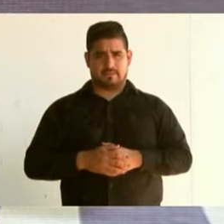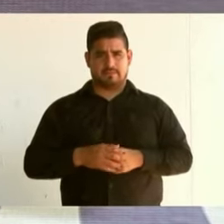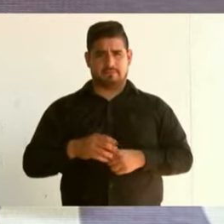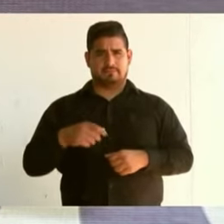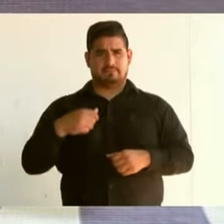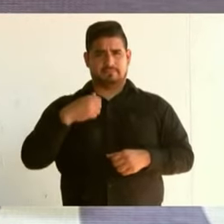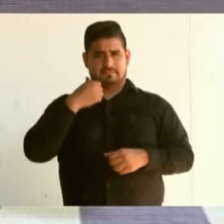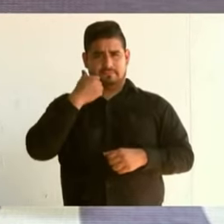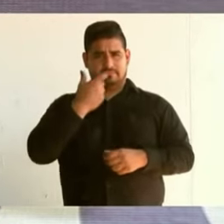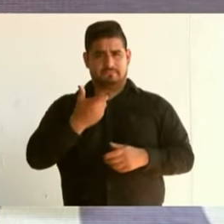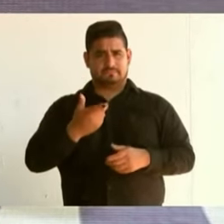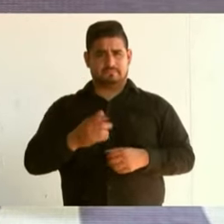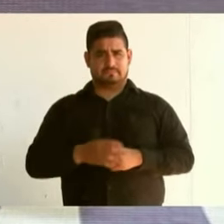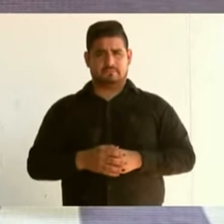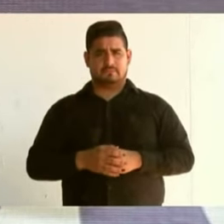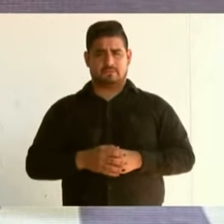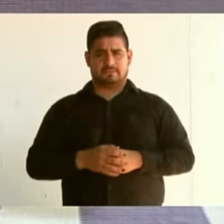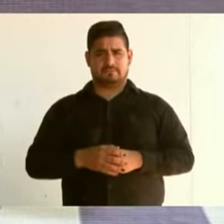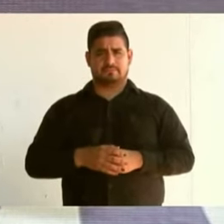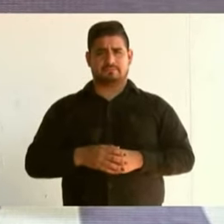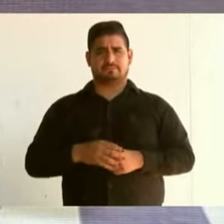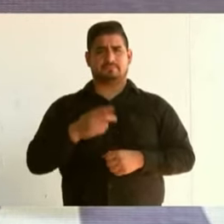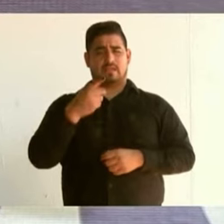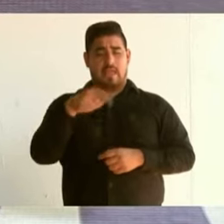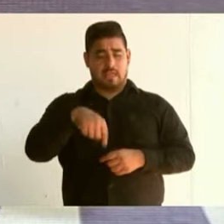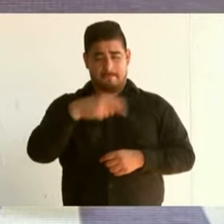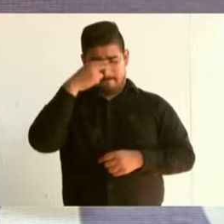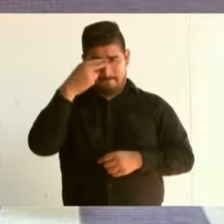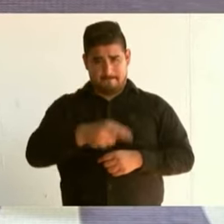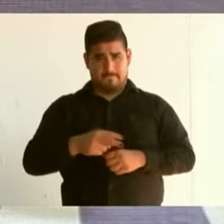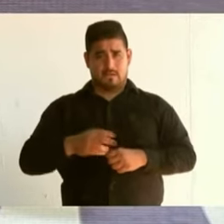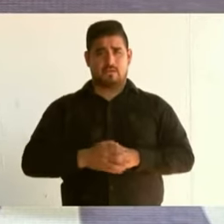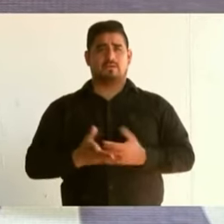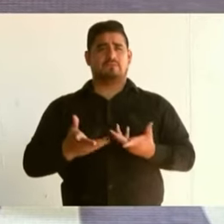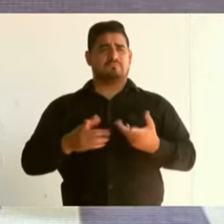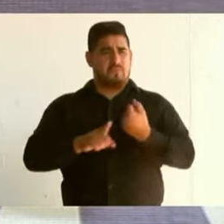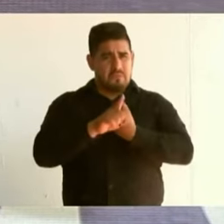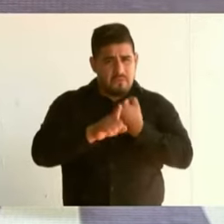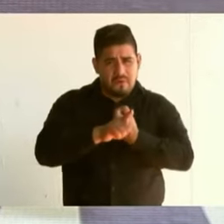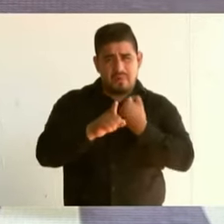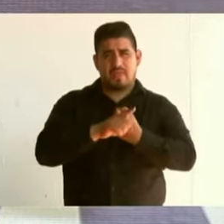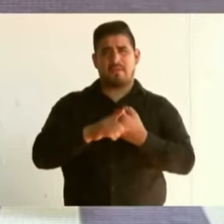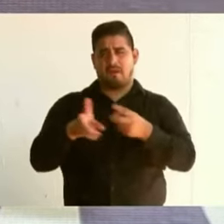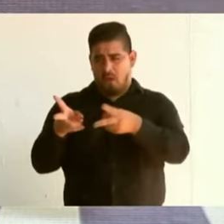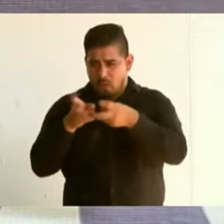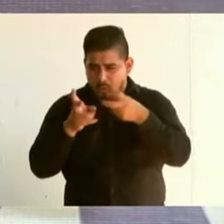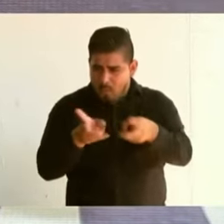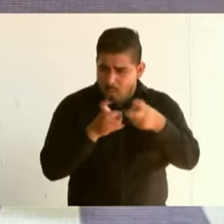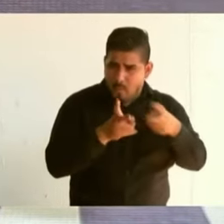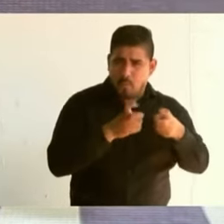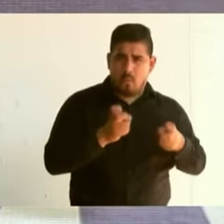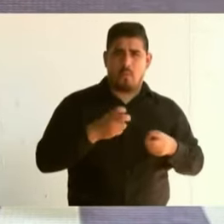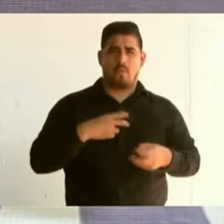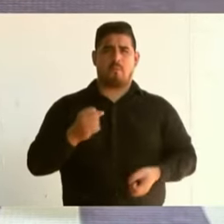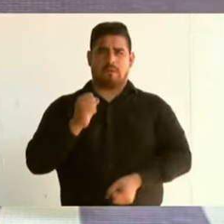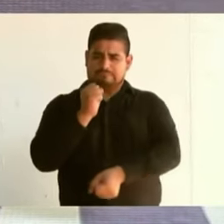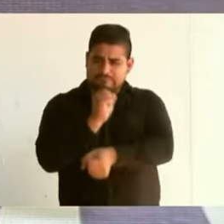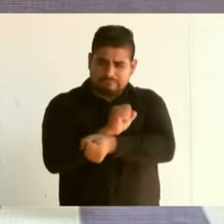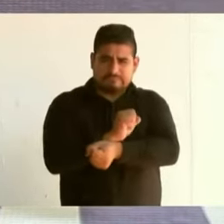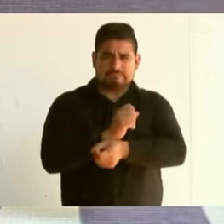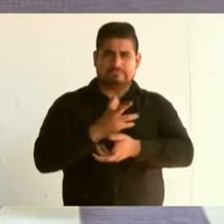en el alma de México. Por las atrocidades, por los destierros, por la esclavitud y